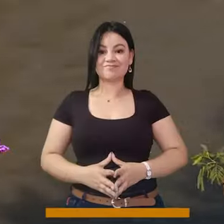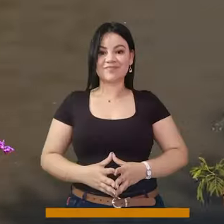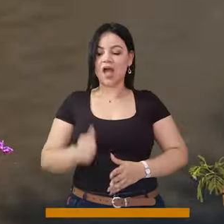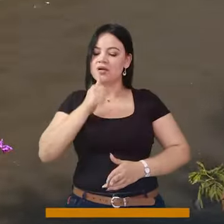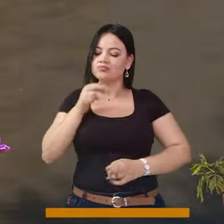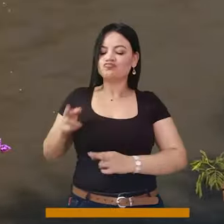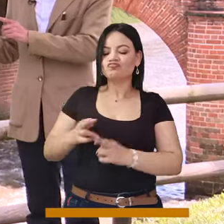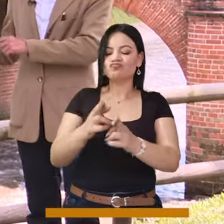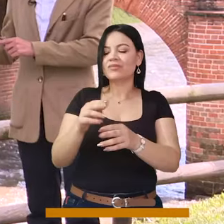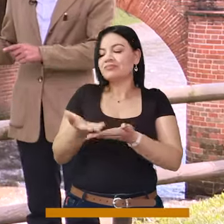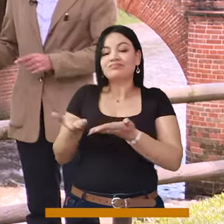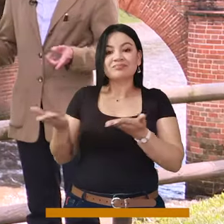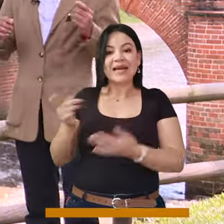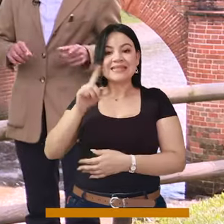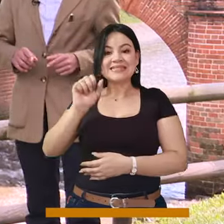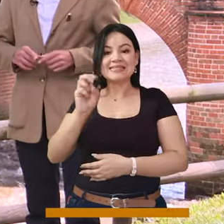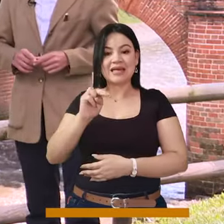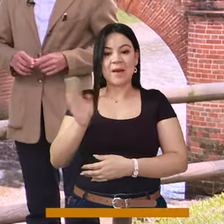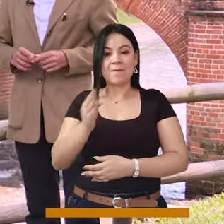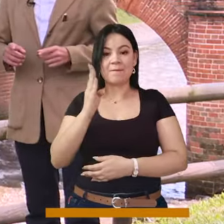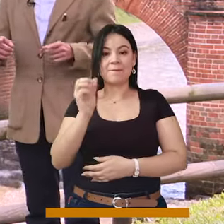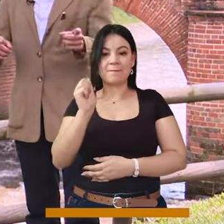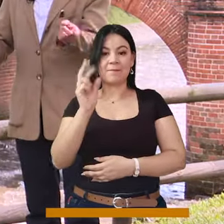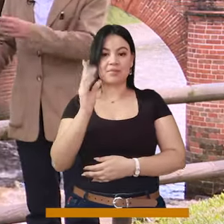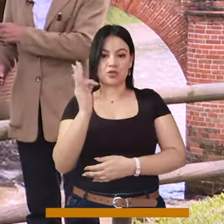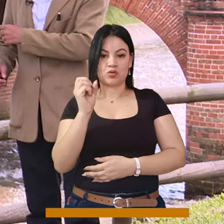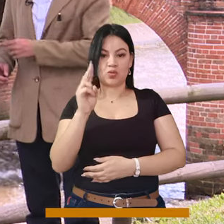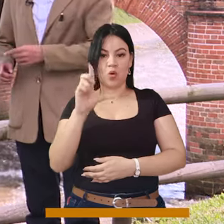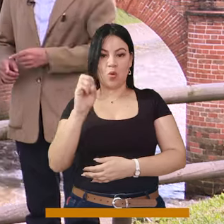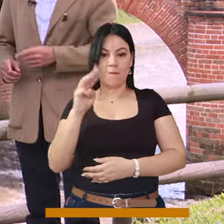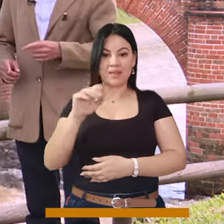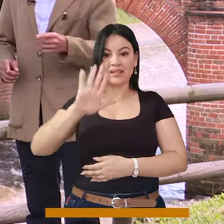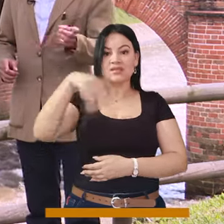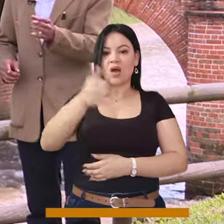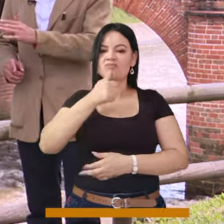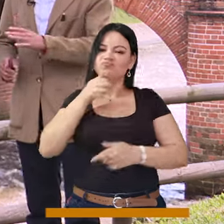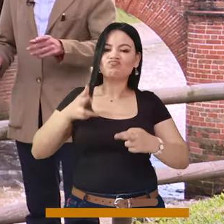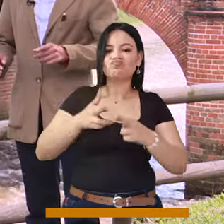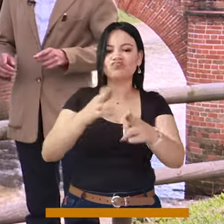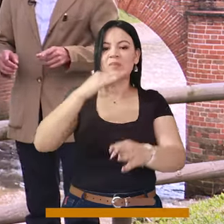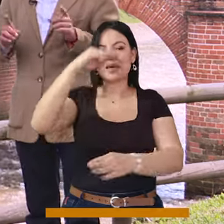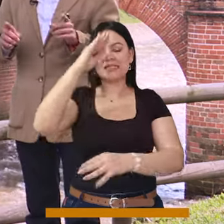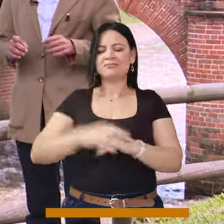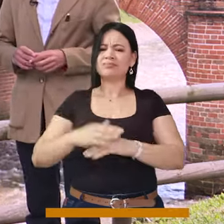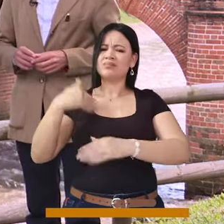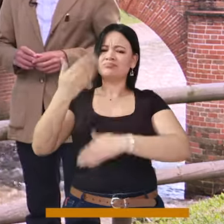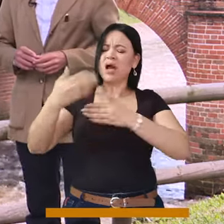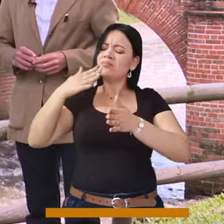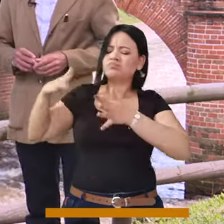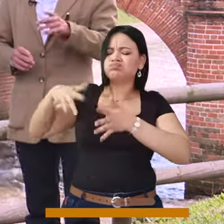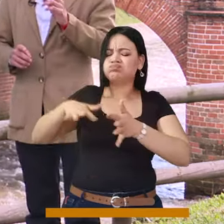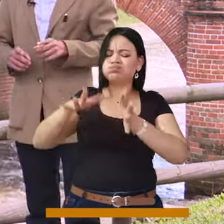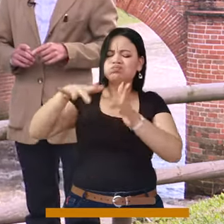El río San Bartolomé, posteriormente llamado el río Medellín, es un río que fluye durante toda su historia, como lo dijo Tomás